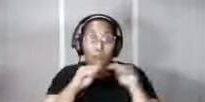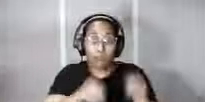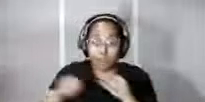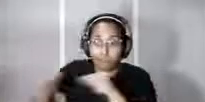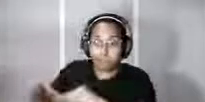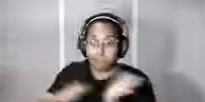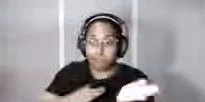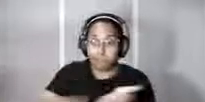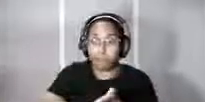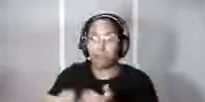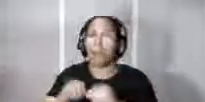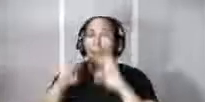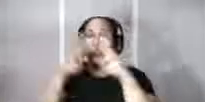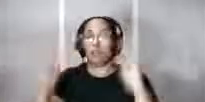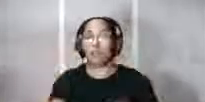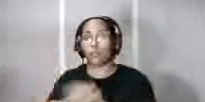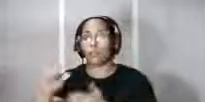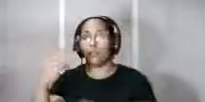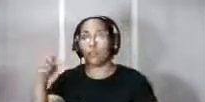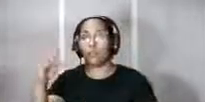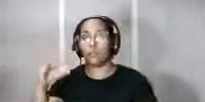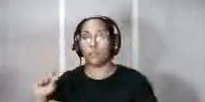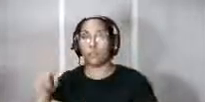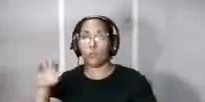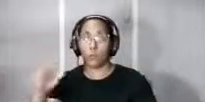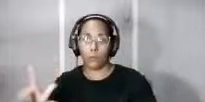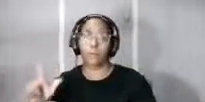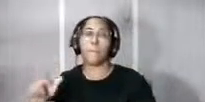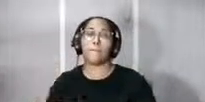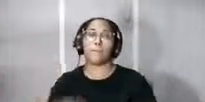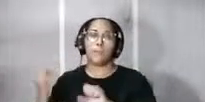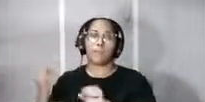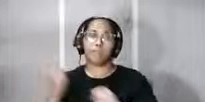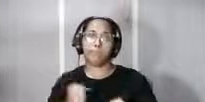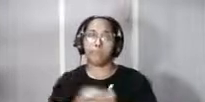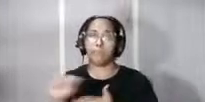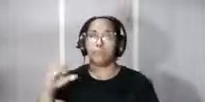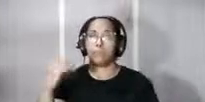al castillo de San Cristóbal y a esas obras avanzadas del fuerte de San Cristóbal